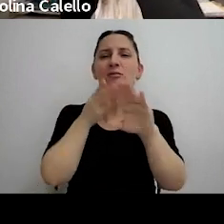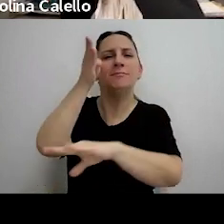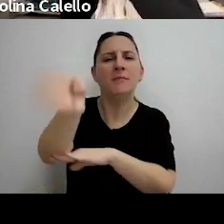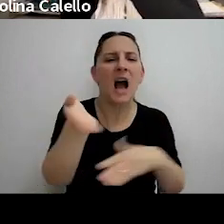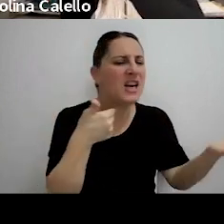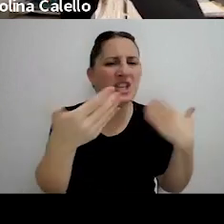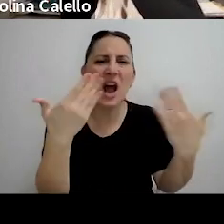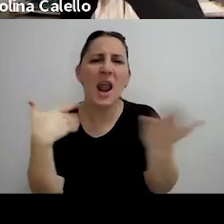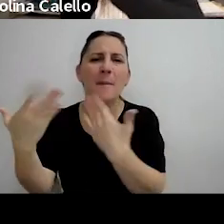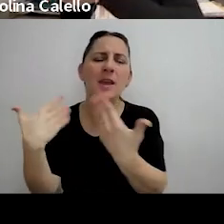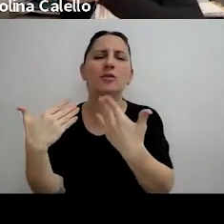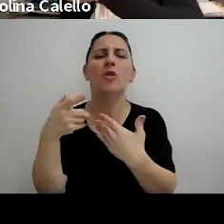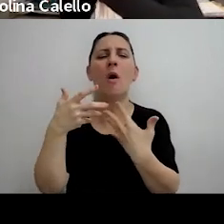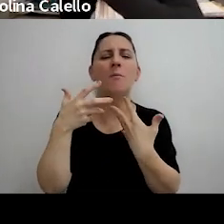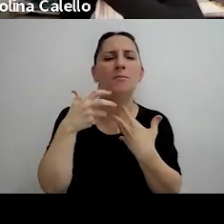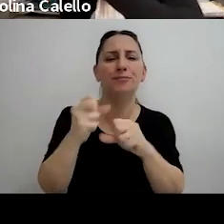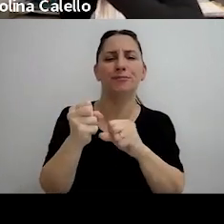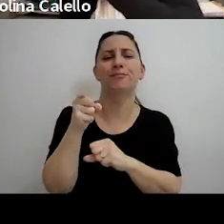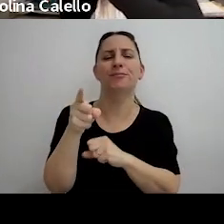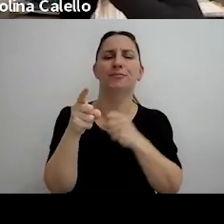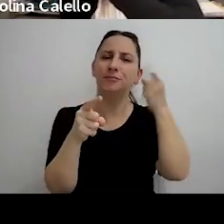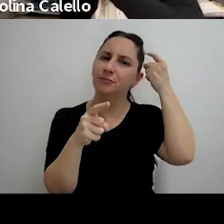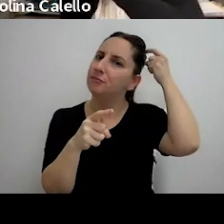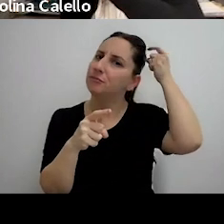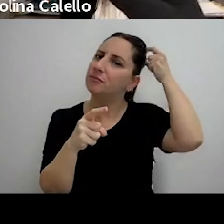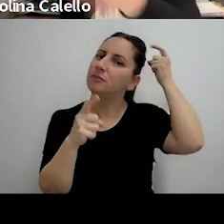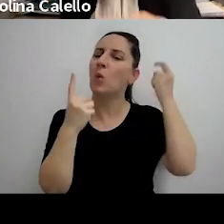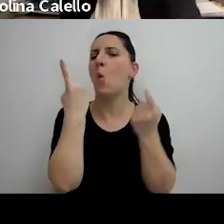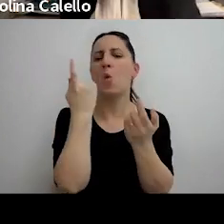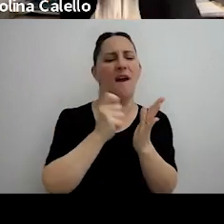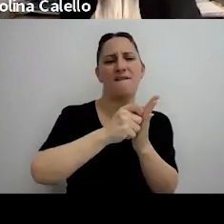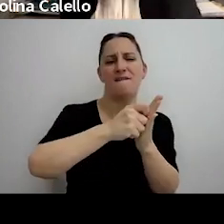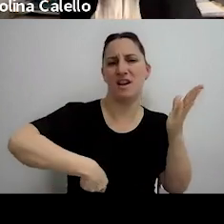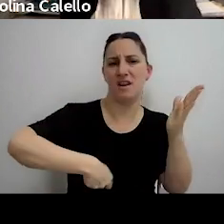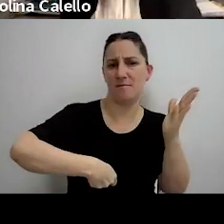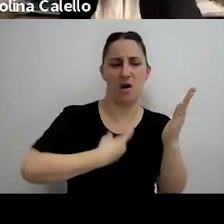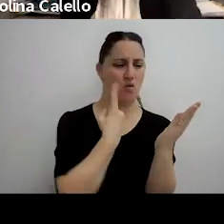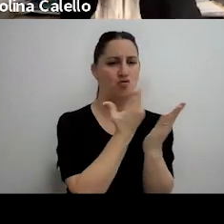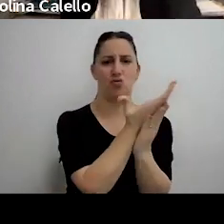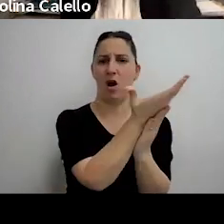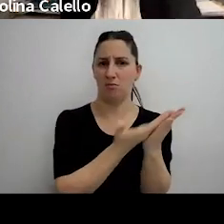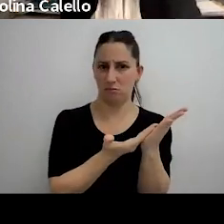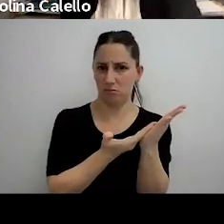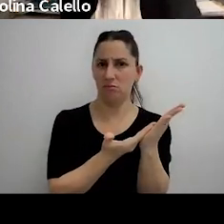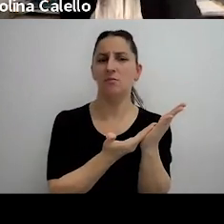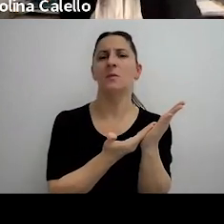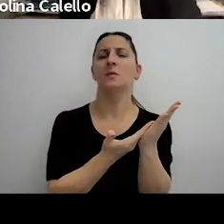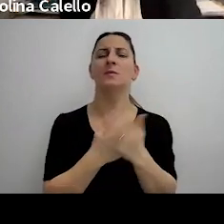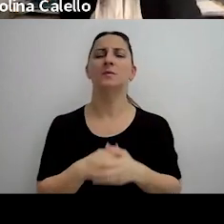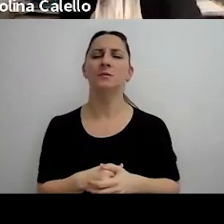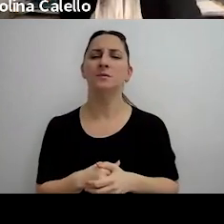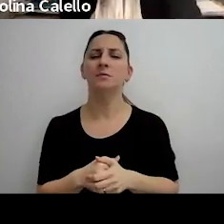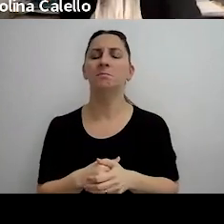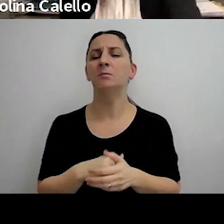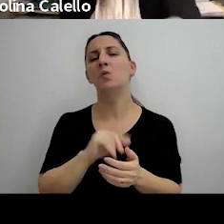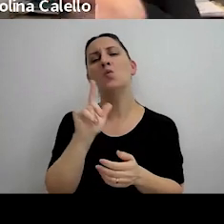encontraron un mutuo que tenía una sola firma la firma de este sujeto pedone y